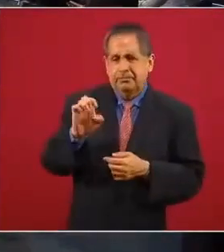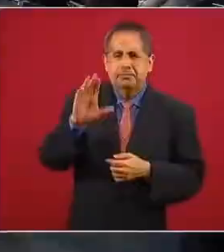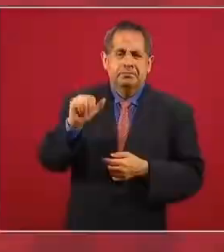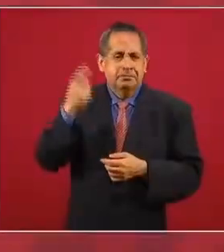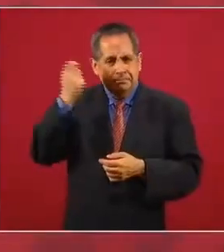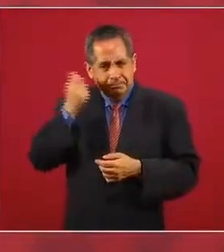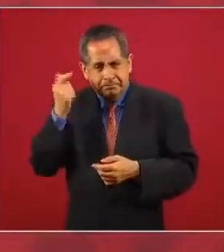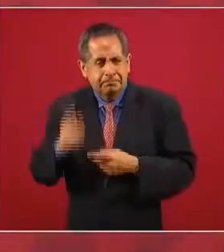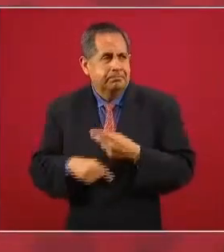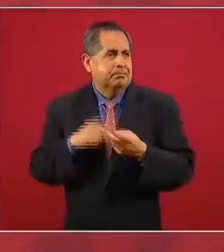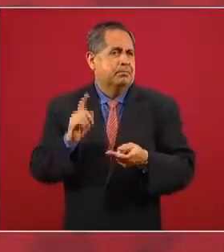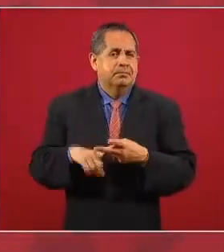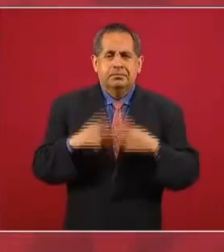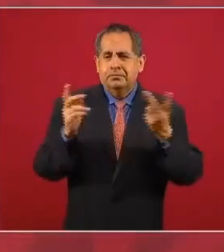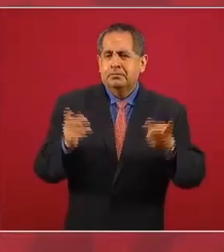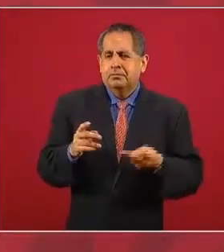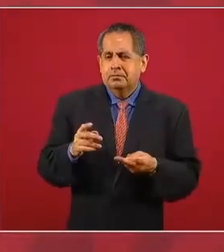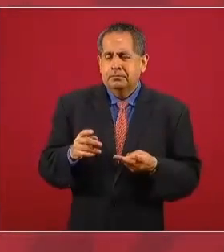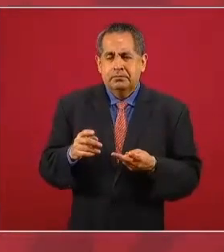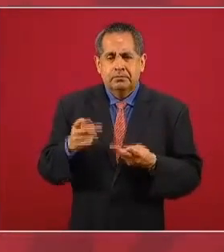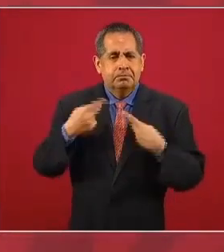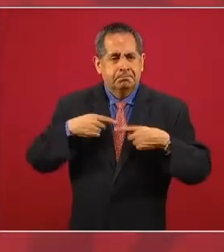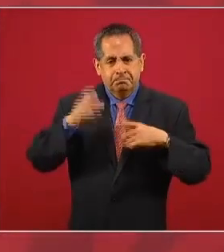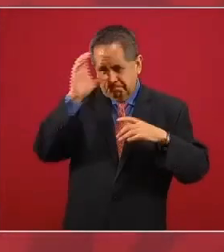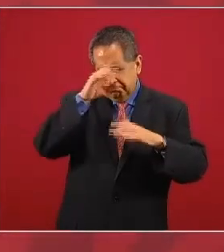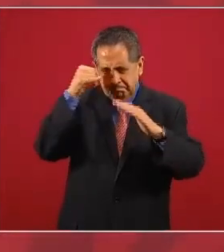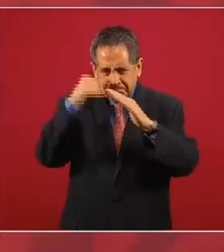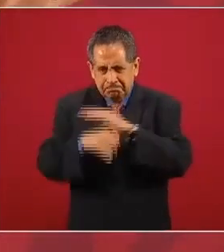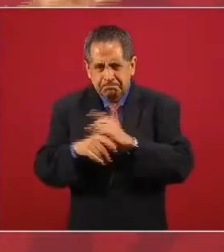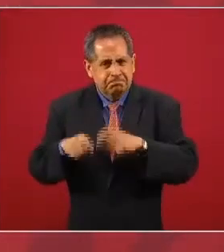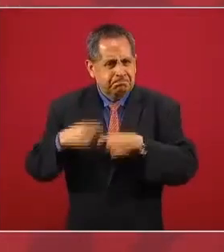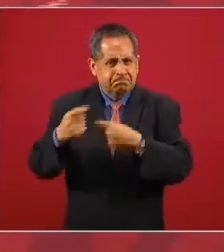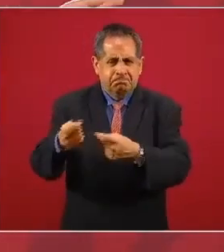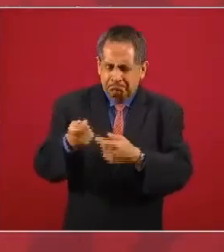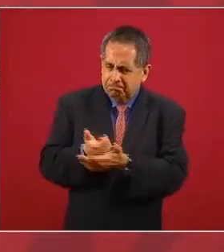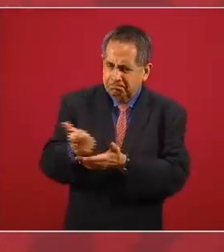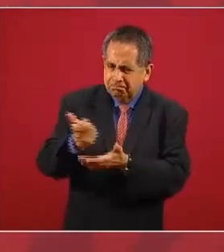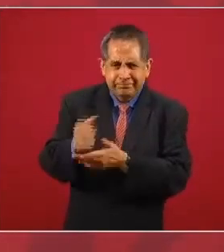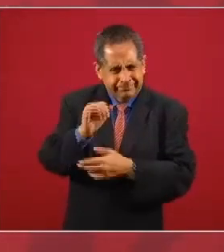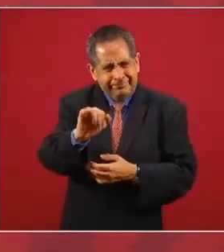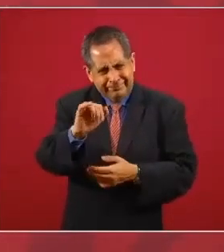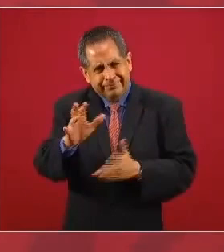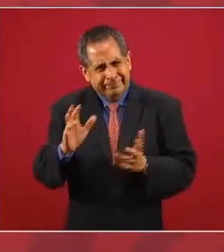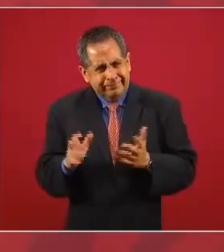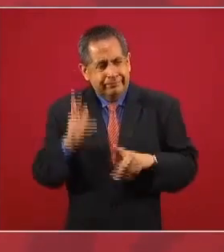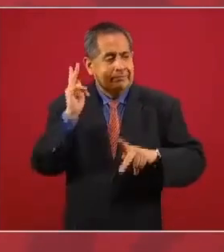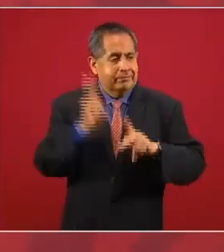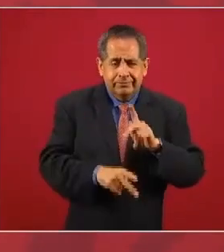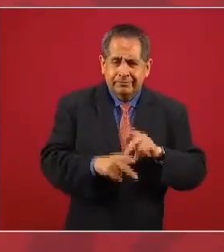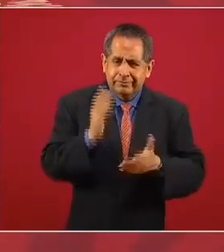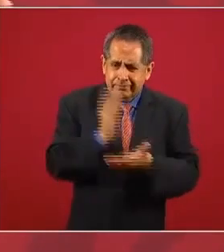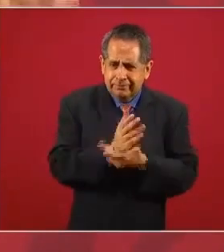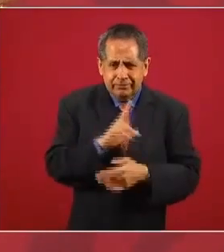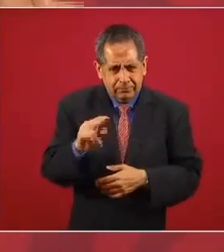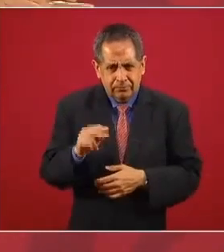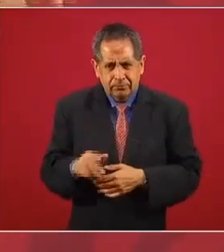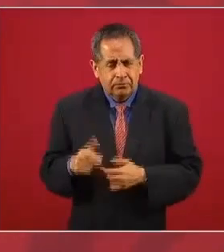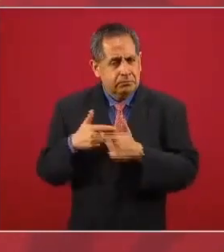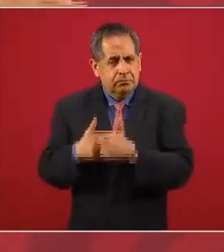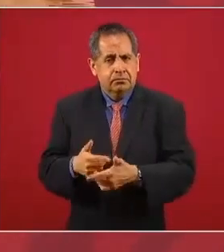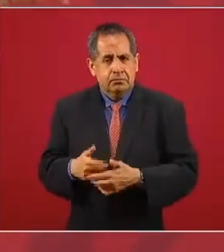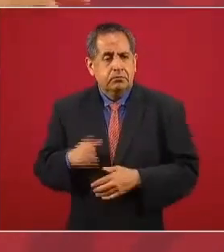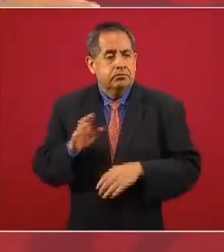los científicos, nada de eso. Es que cada